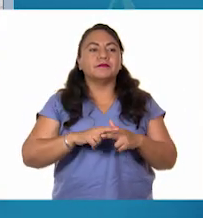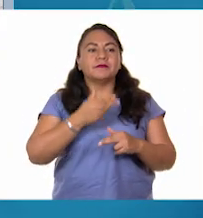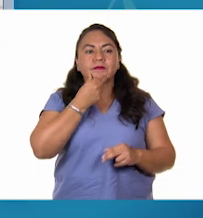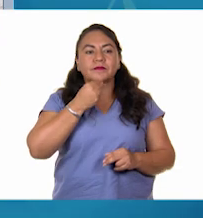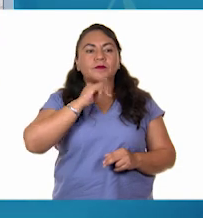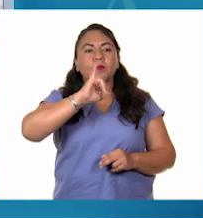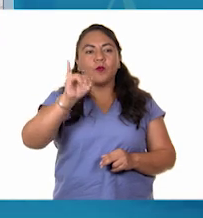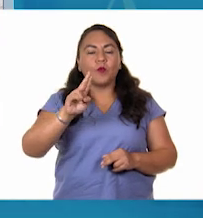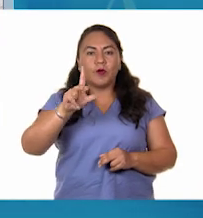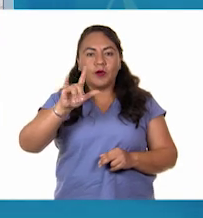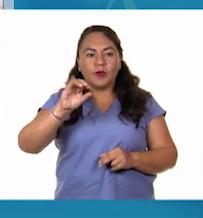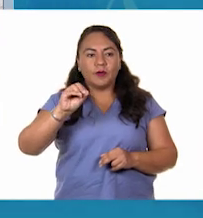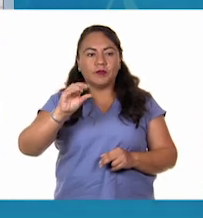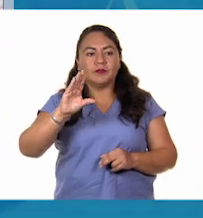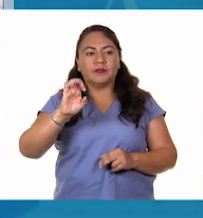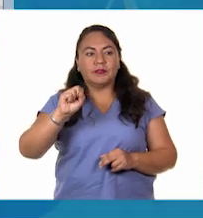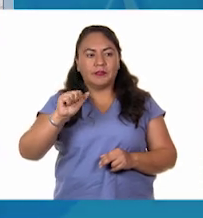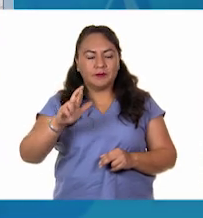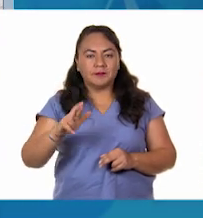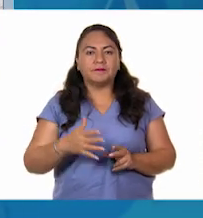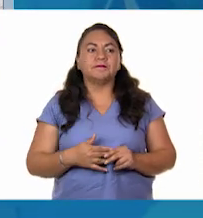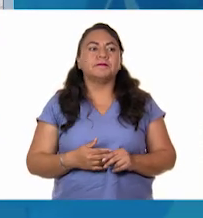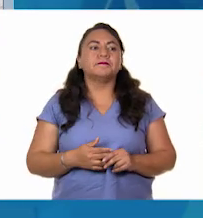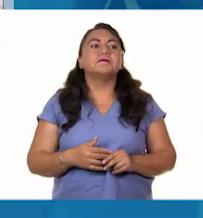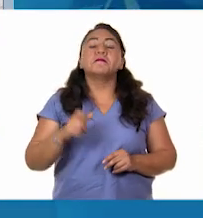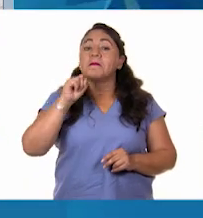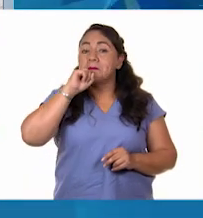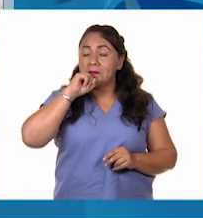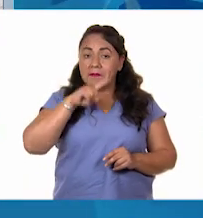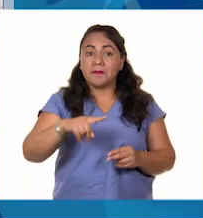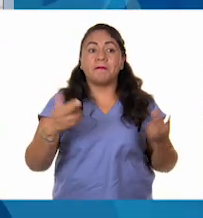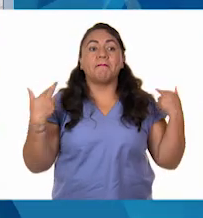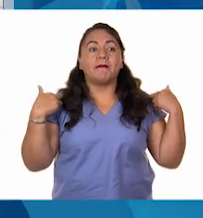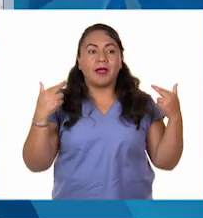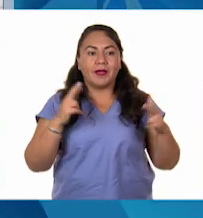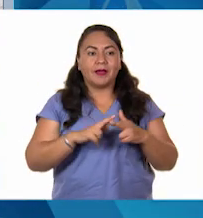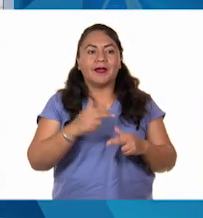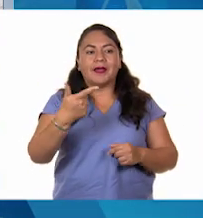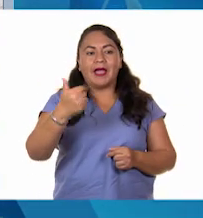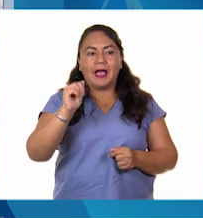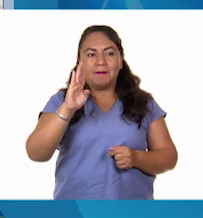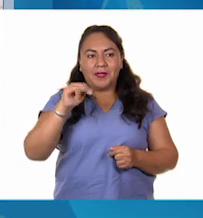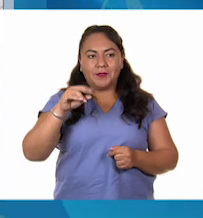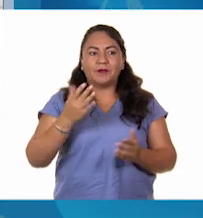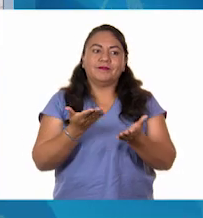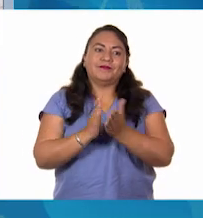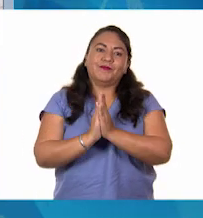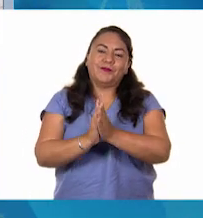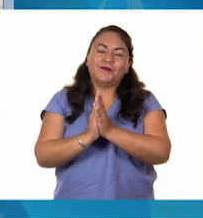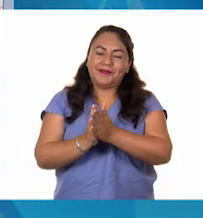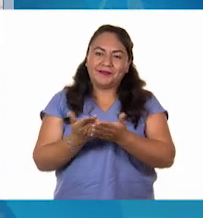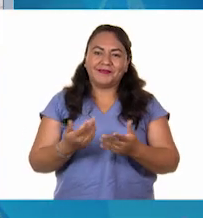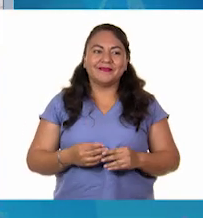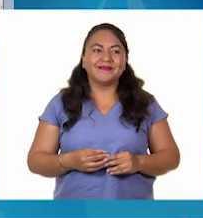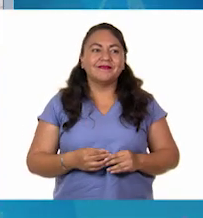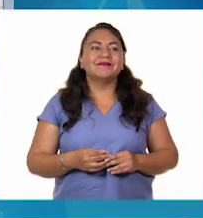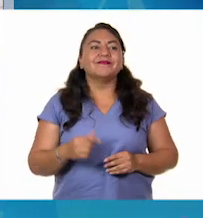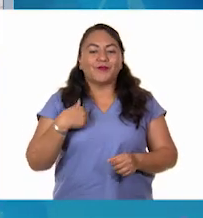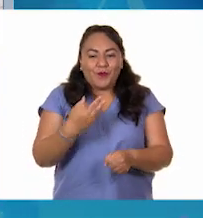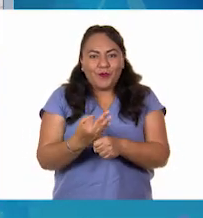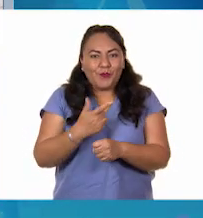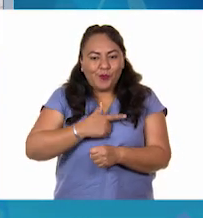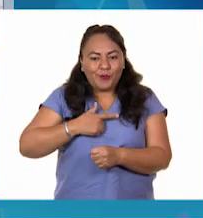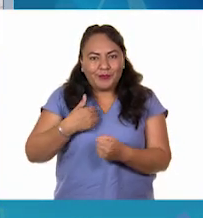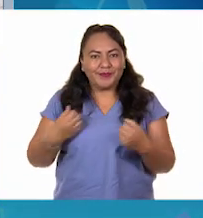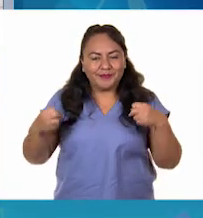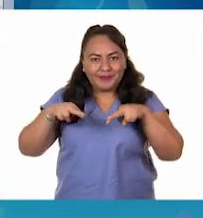Julio César Correa Vega, también maestro Gabino, por favor, que tengo el honor